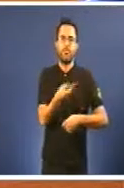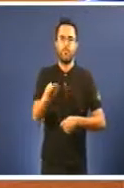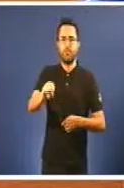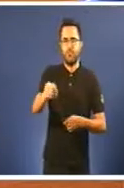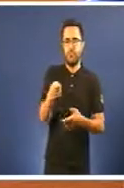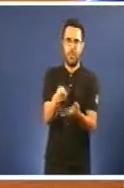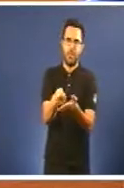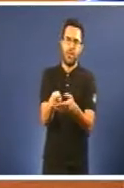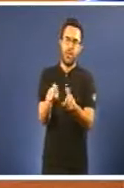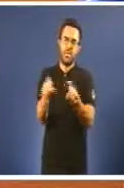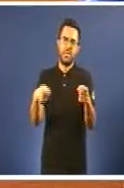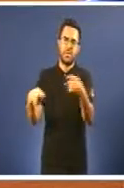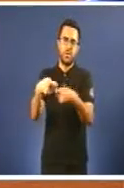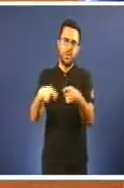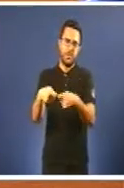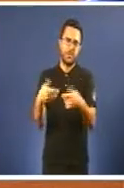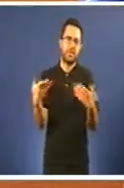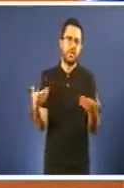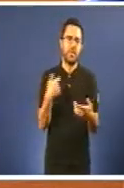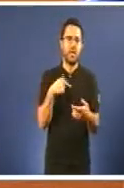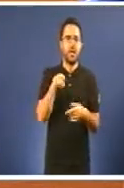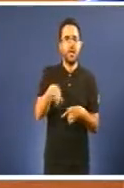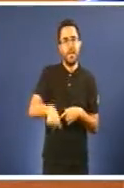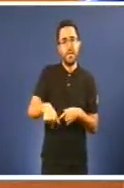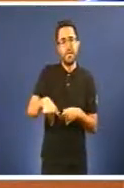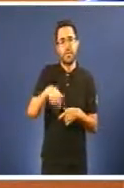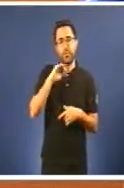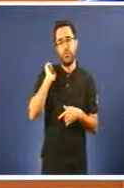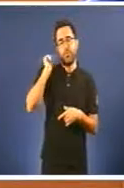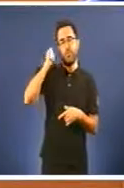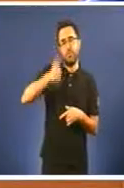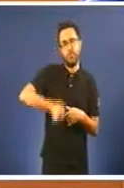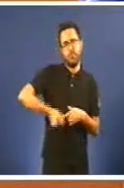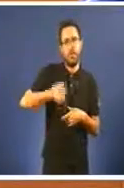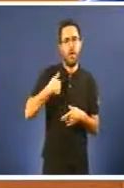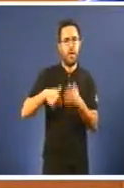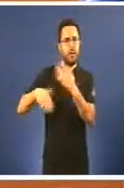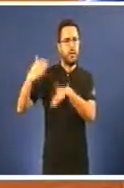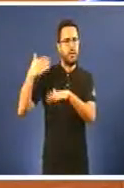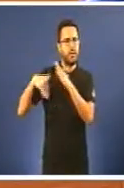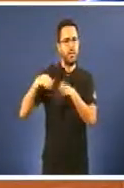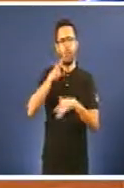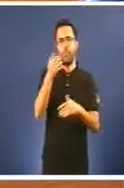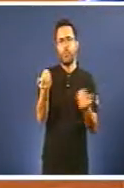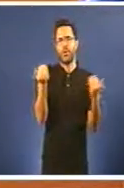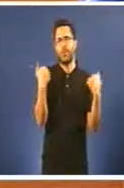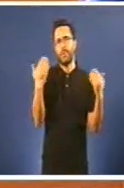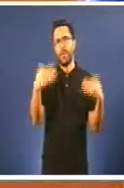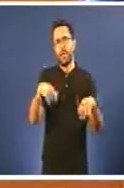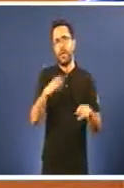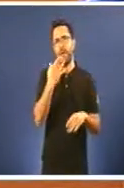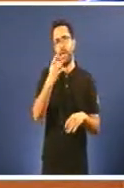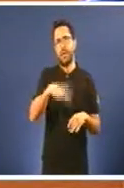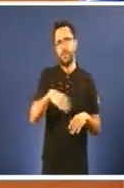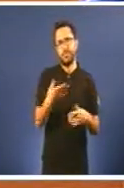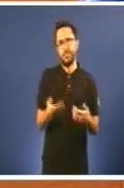O que está claro que isto non é algo de agora é algo que ven moi moi delonxe por irresponsabilidade e